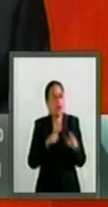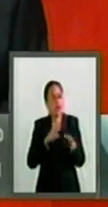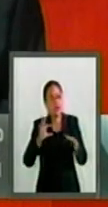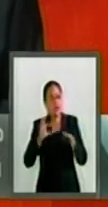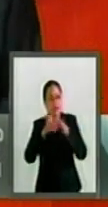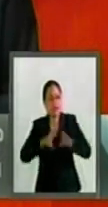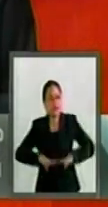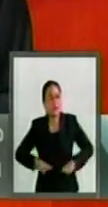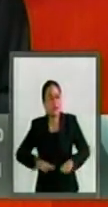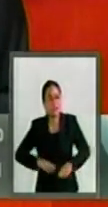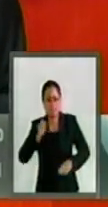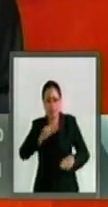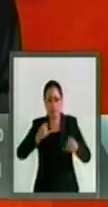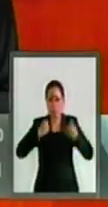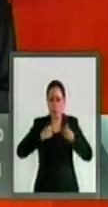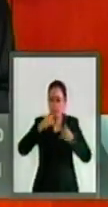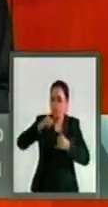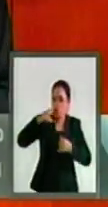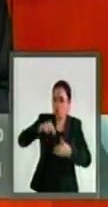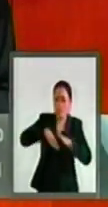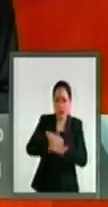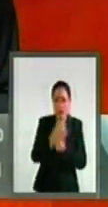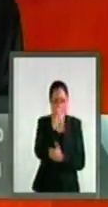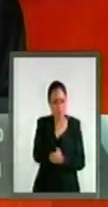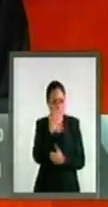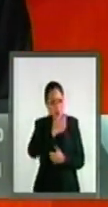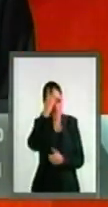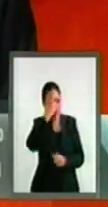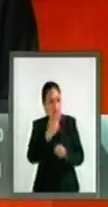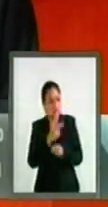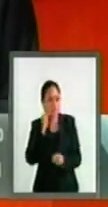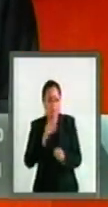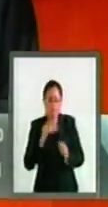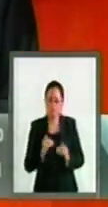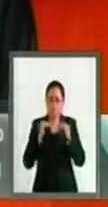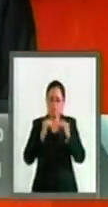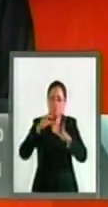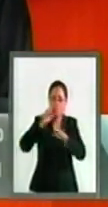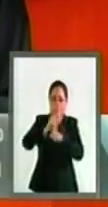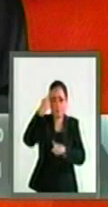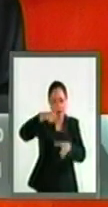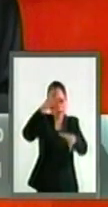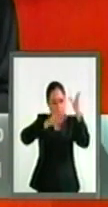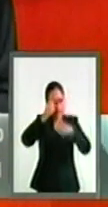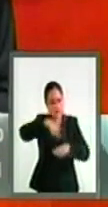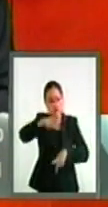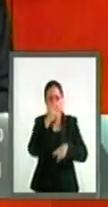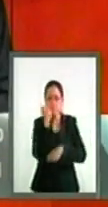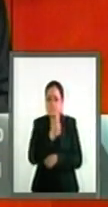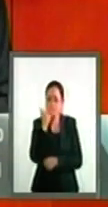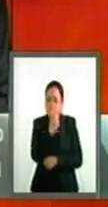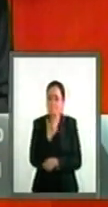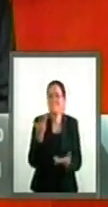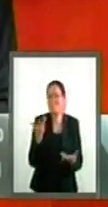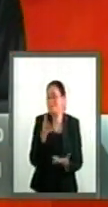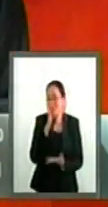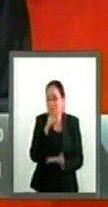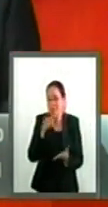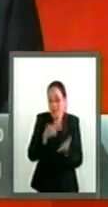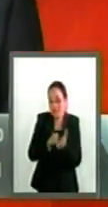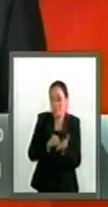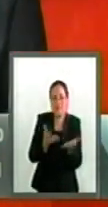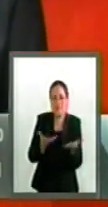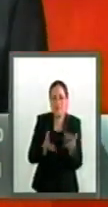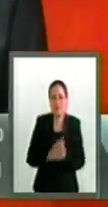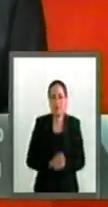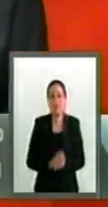idoneidad de los adolescentes y los directivos que garanticen el máximo logro del aprendizaje de los educandos. Y deja, y deja